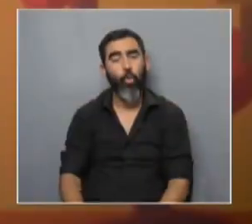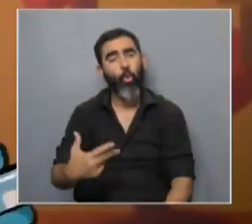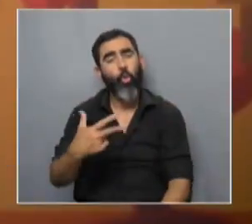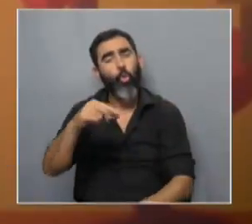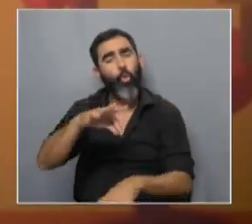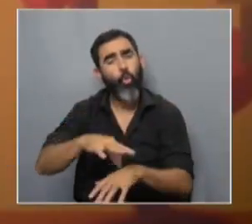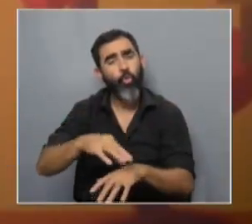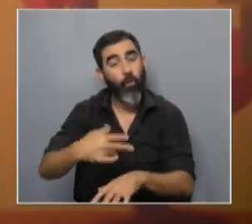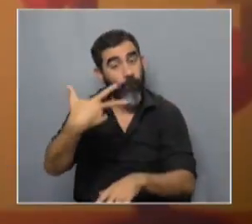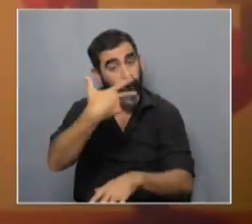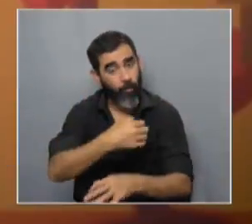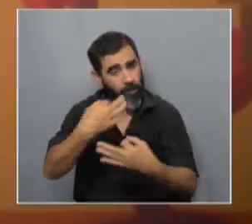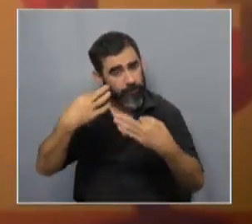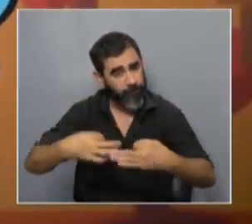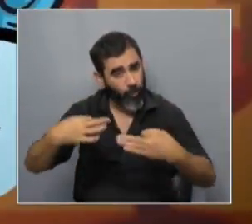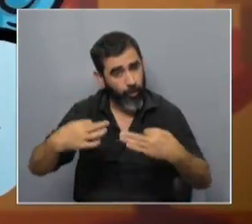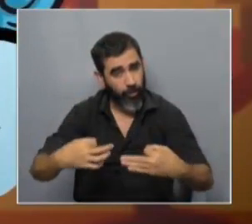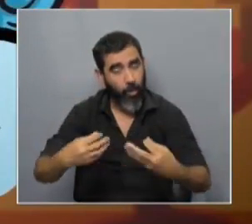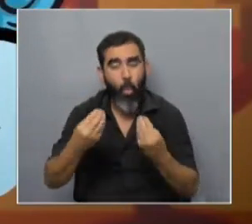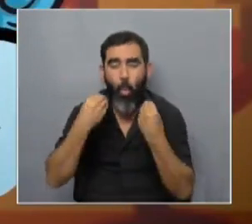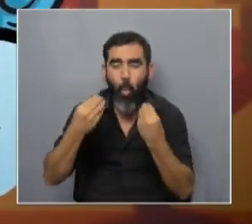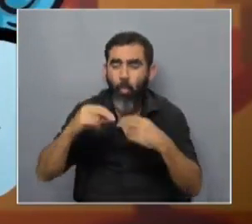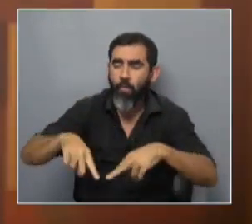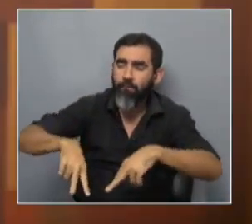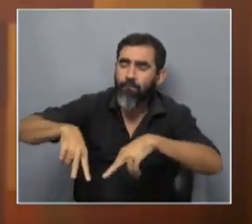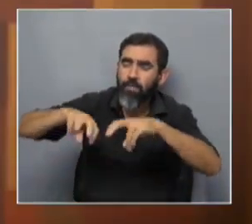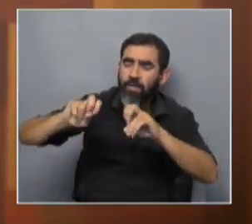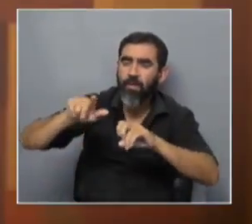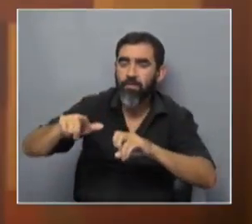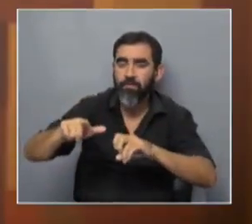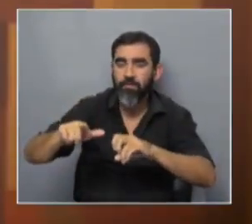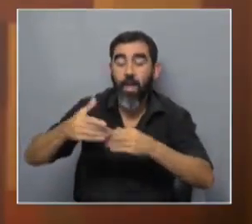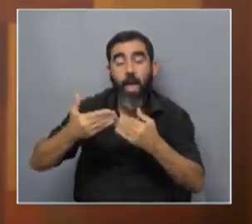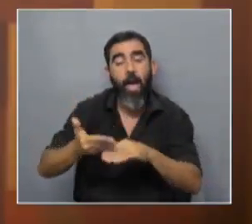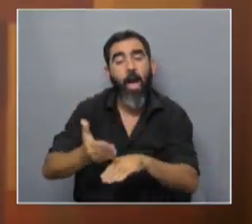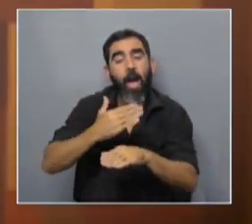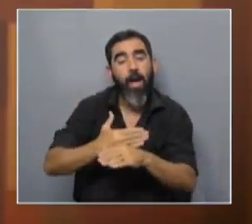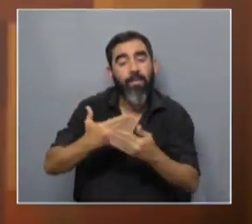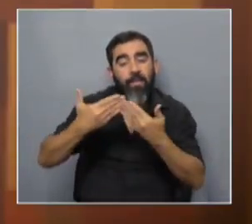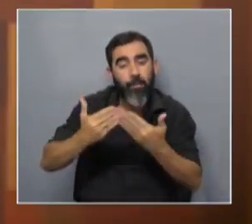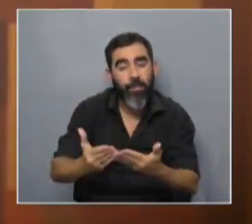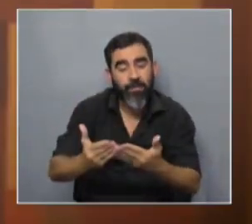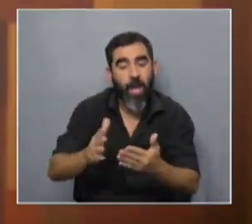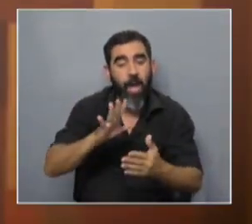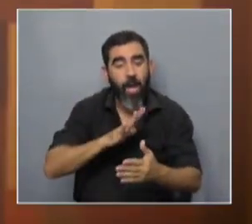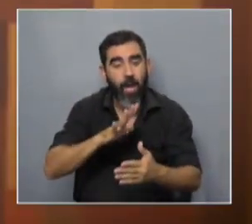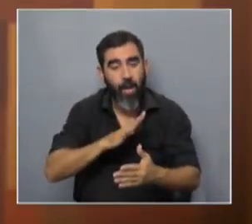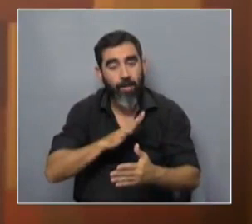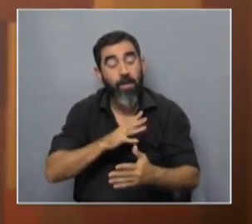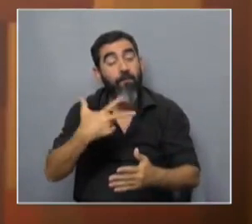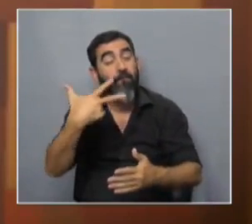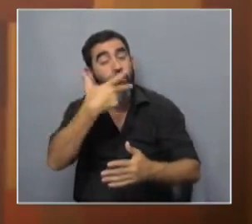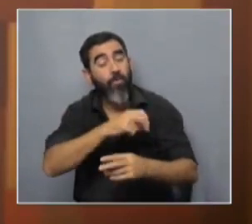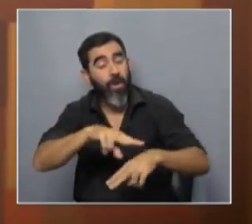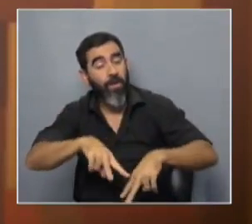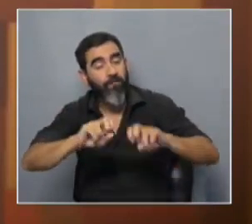¿cómo se estudia eso? antes de comenzar antes usarse bastante monocito las vacunas se